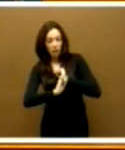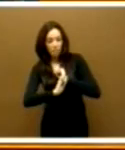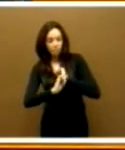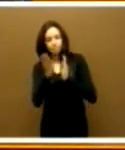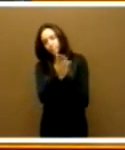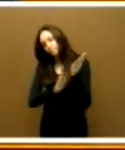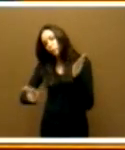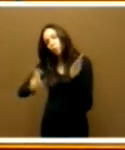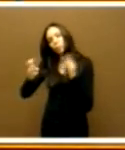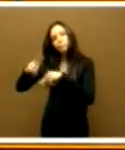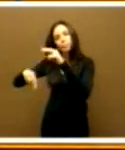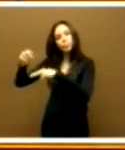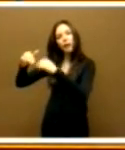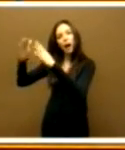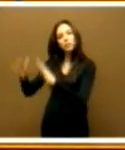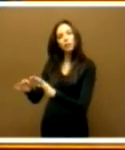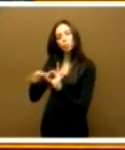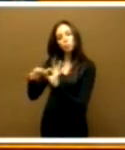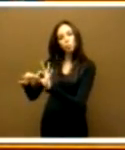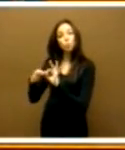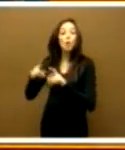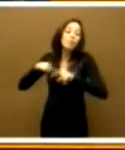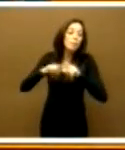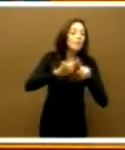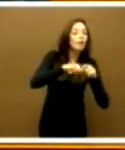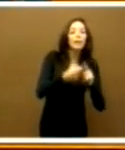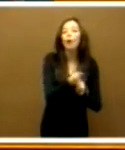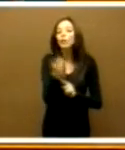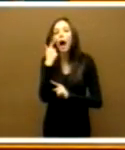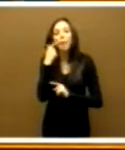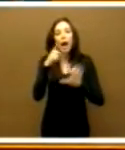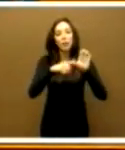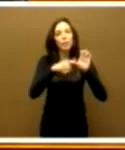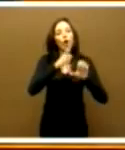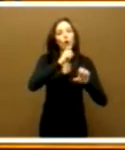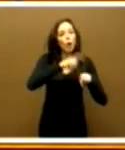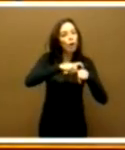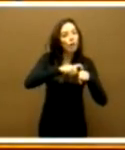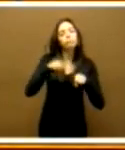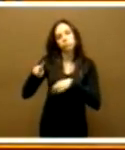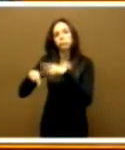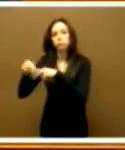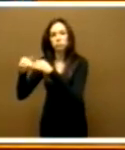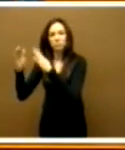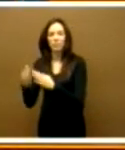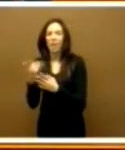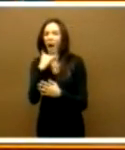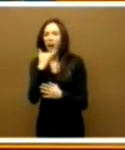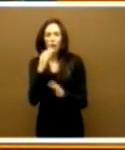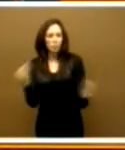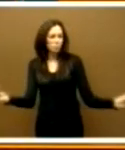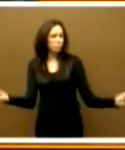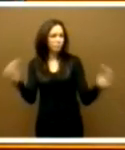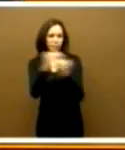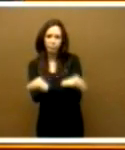tipo de vivienda en función de las diferentes familias que tenemos en Extremadura? Y hay algo que choca mucho, señora consejera, y ya